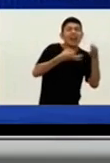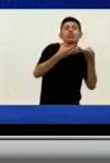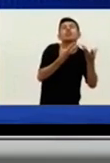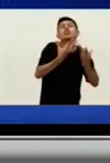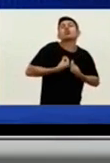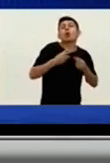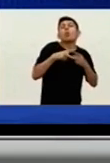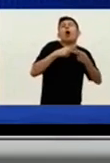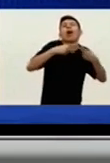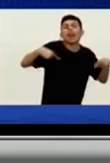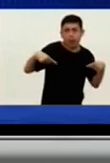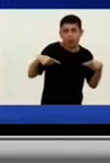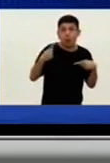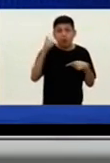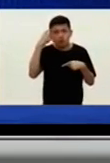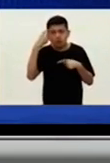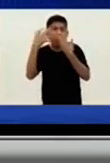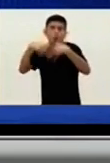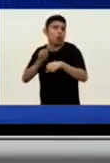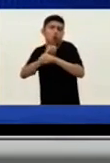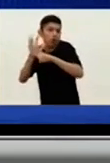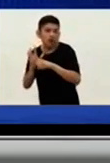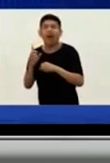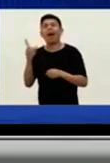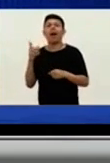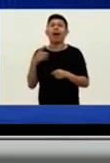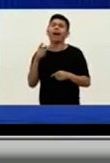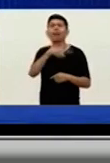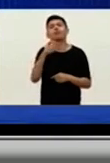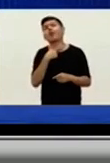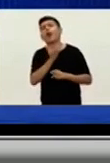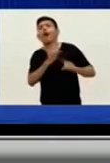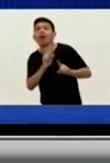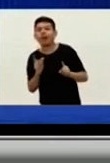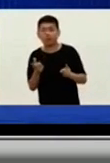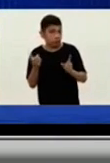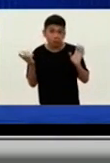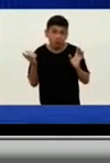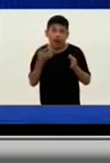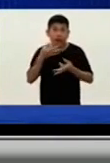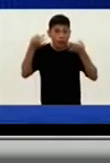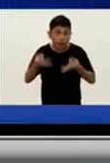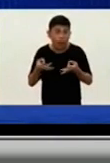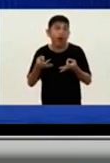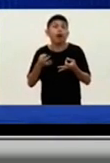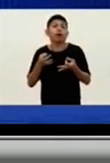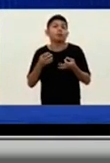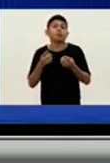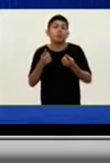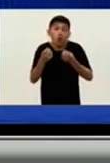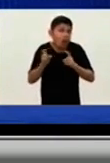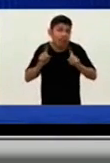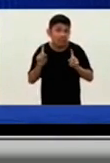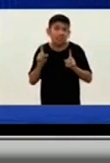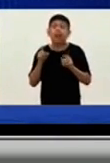que sepan esto, porque mucha gente por ahí piensa, no me quieren testear por algo es, no, porque realmente no es necesario en su